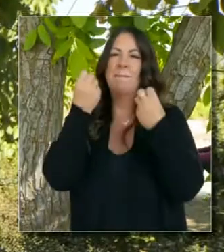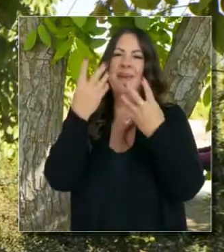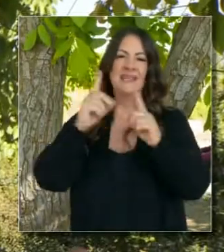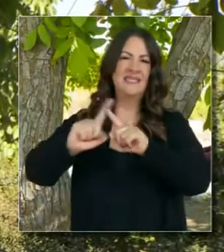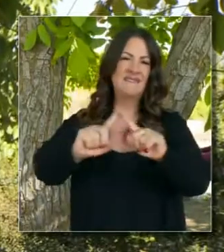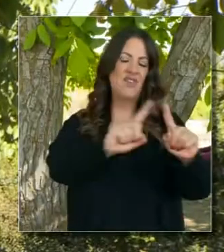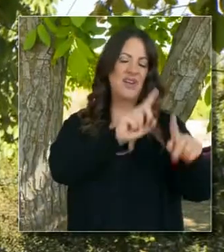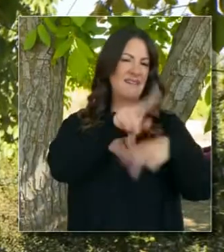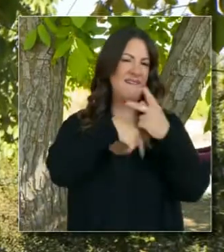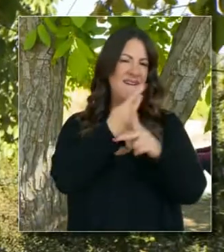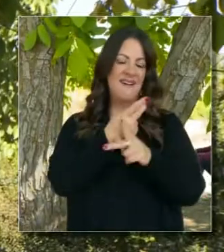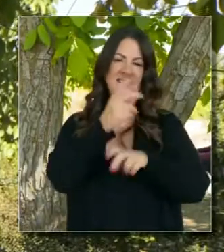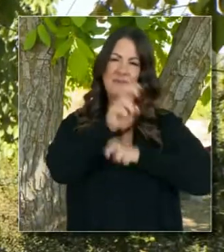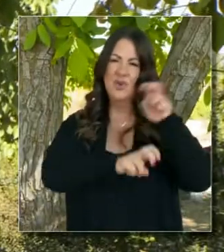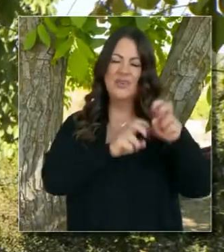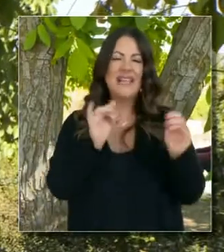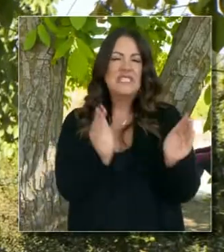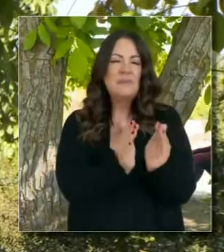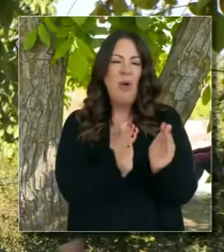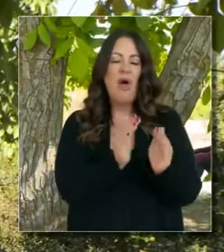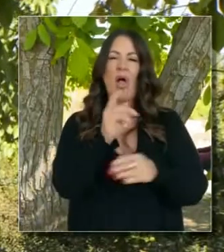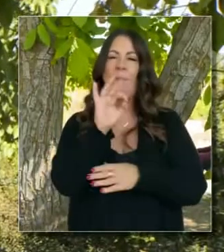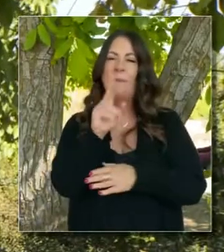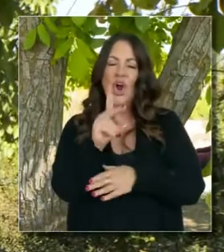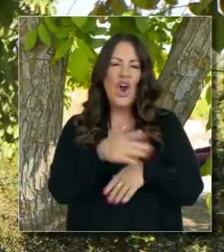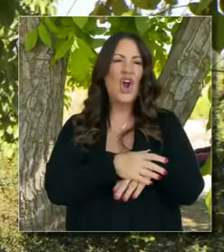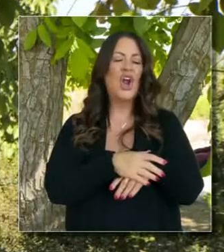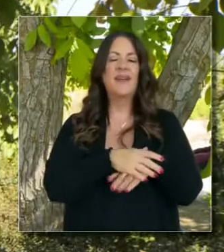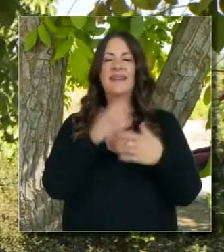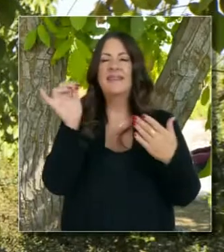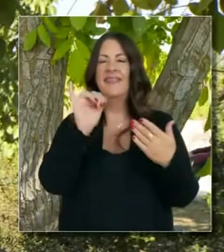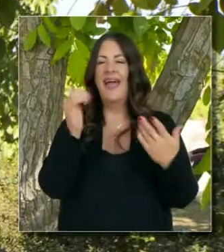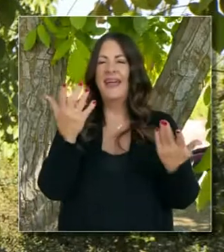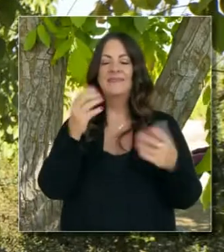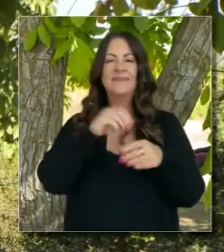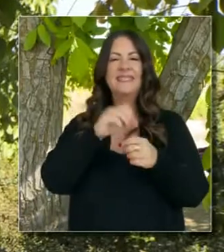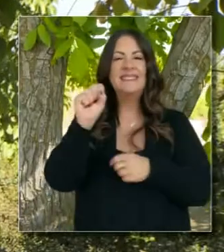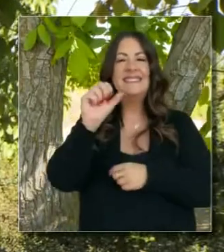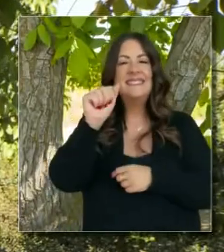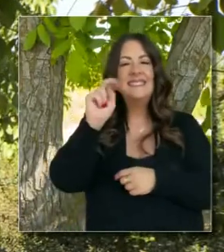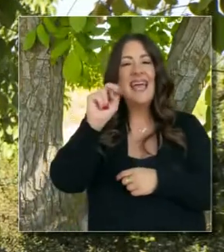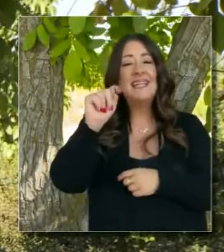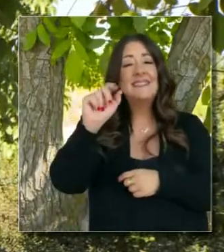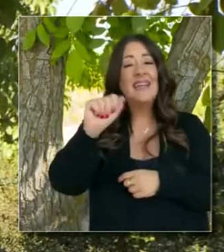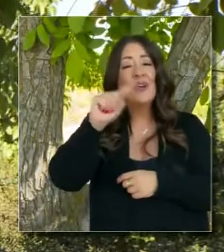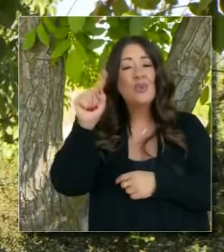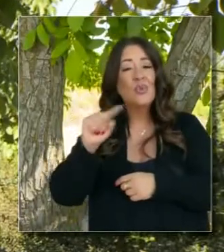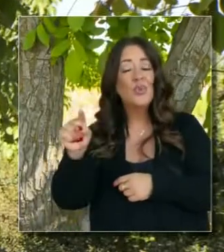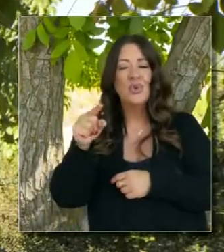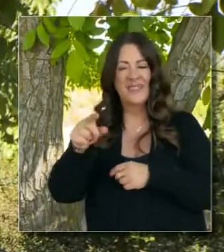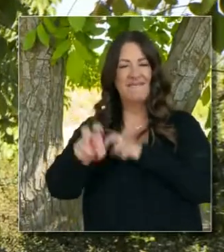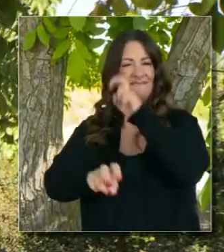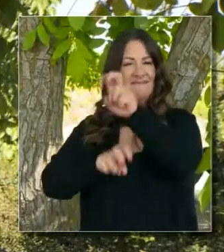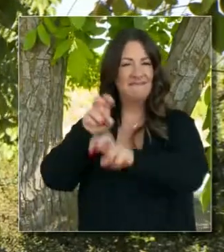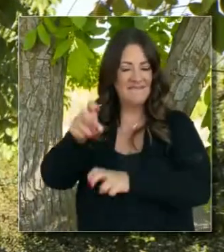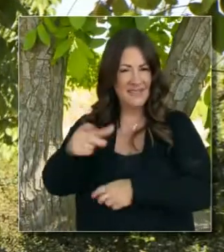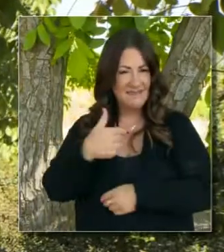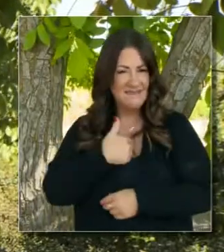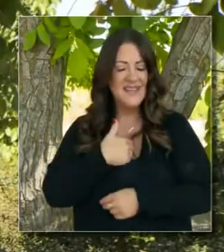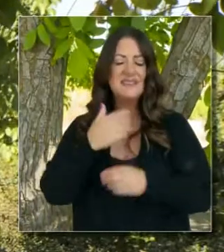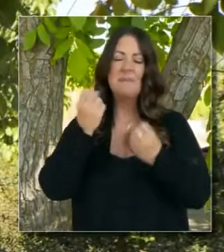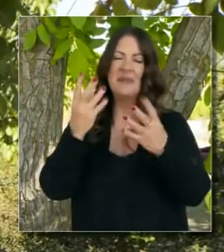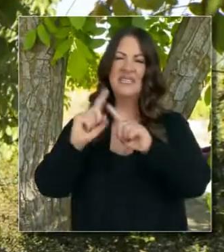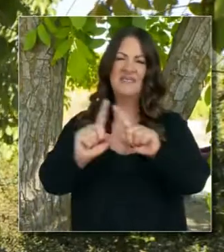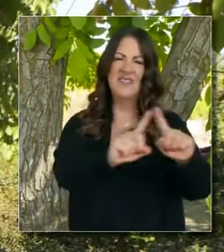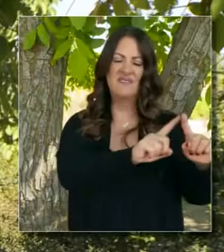hay todo tipo de parques de diversiones, parques más pequeños, en los muelles, por ejemplo, Santa Cruz, también otros